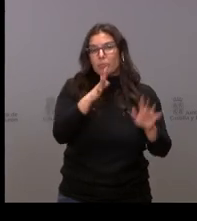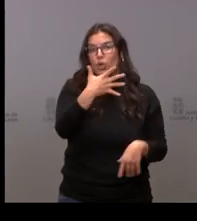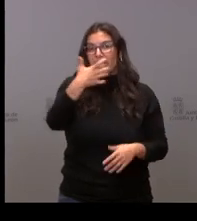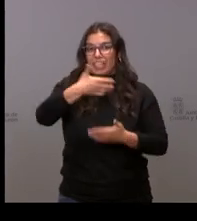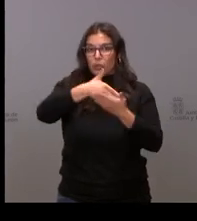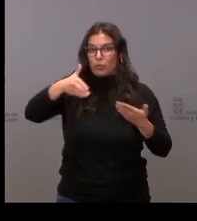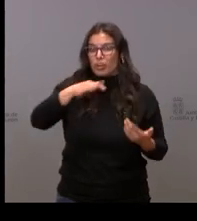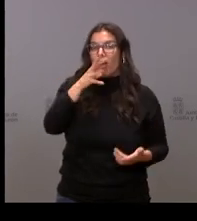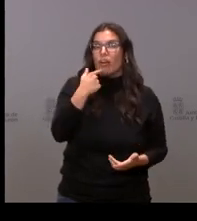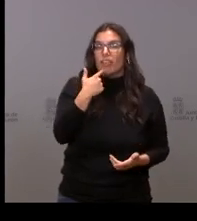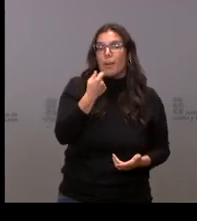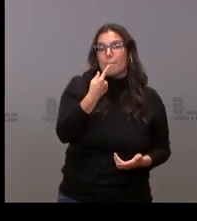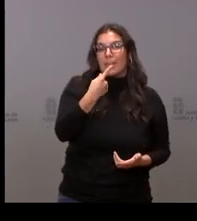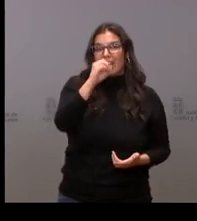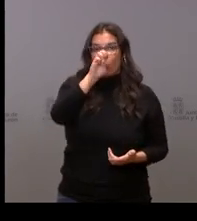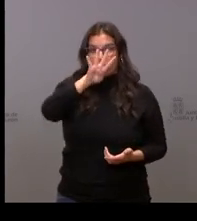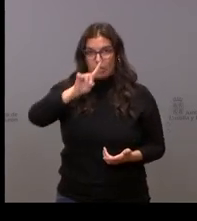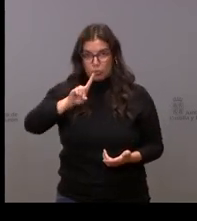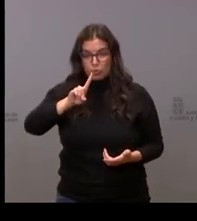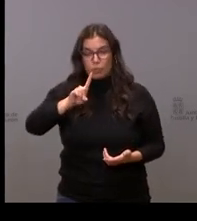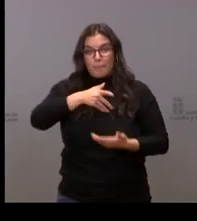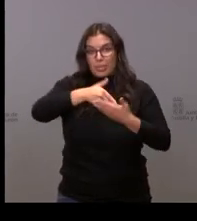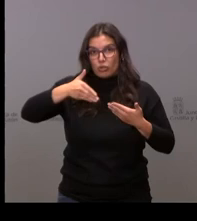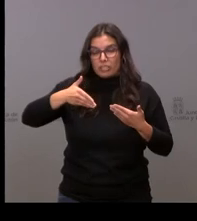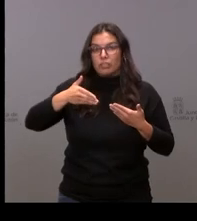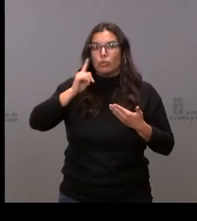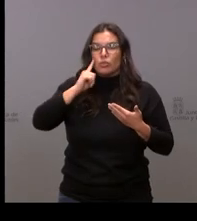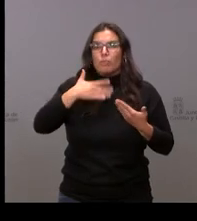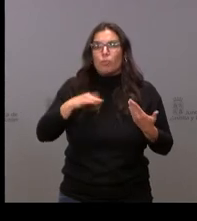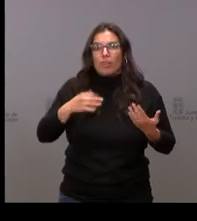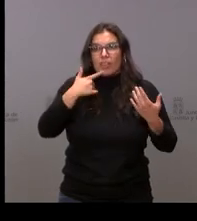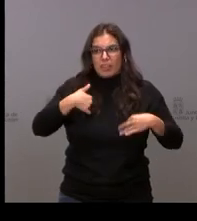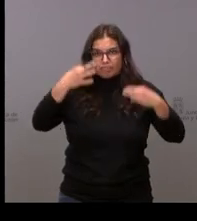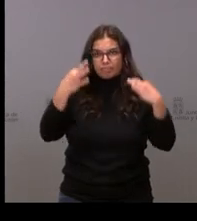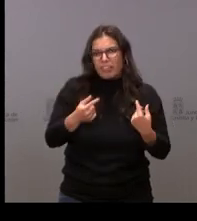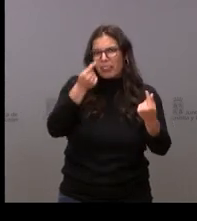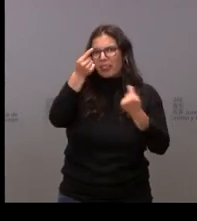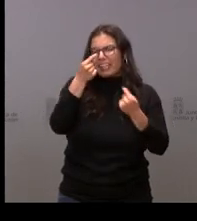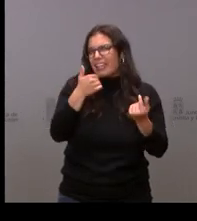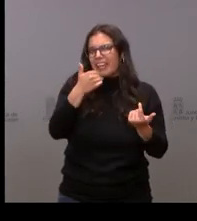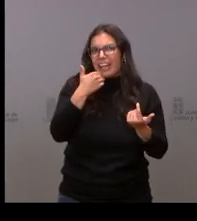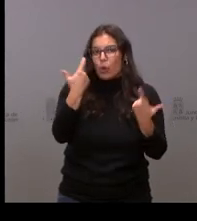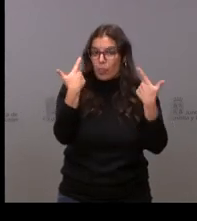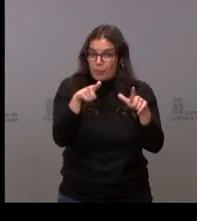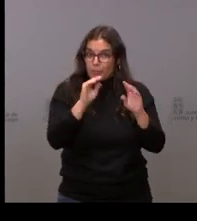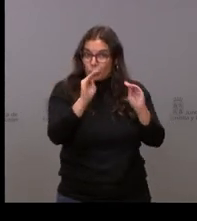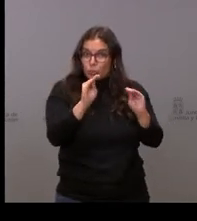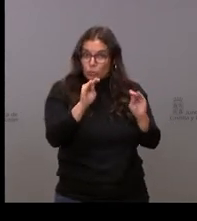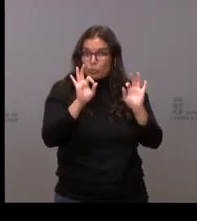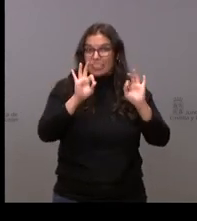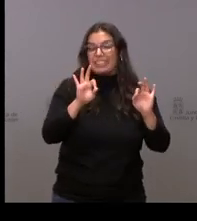ahora habla de 1041 no sé si nos puede detallar de alguna manera su departamento que es el de